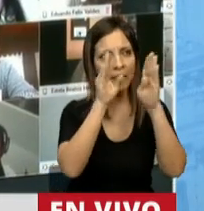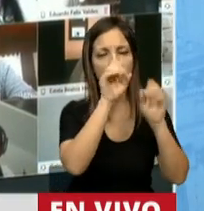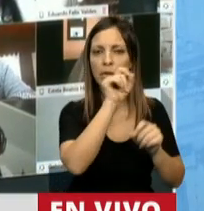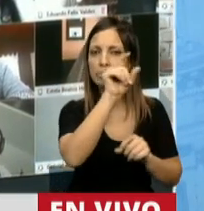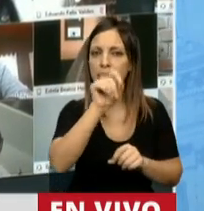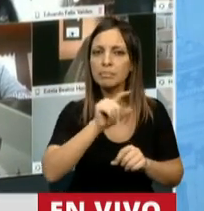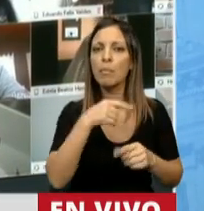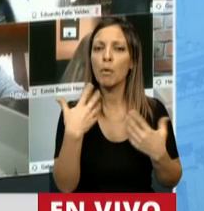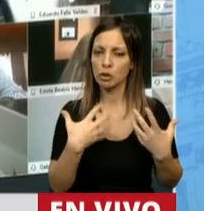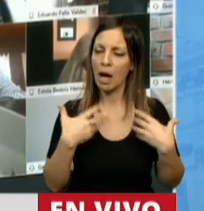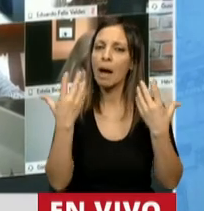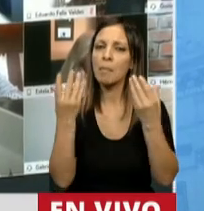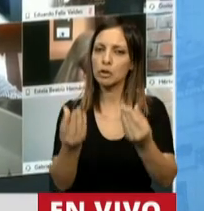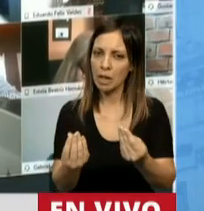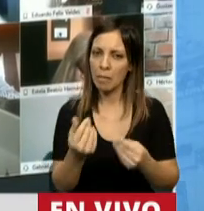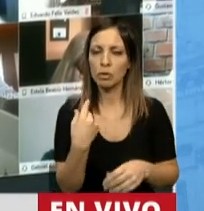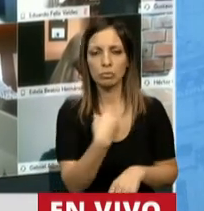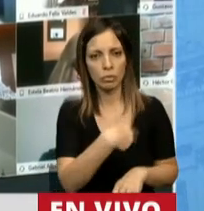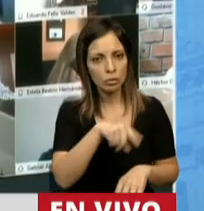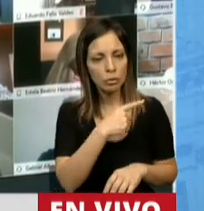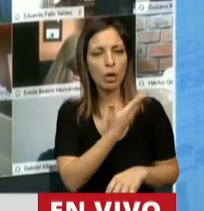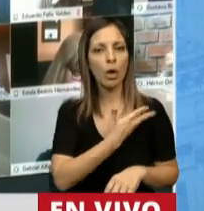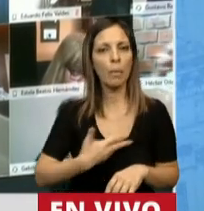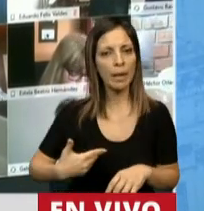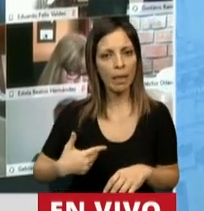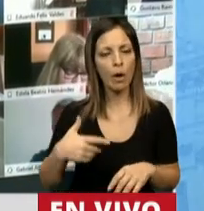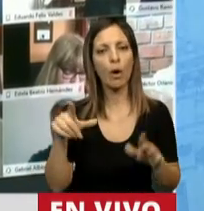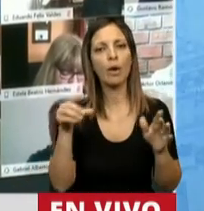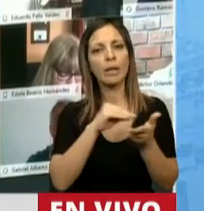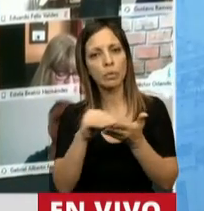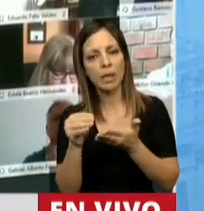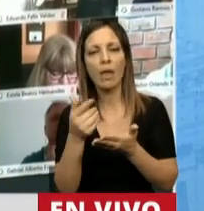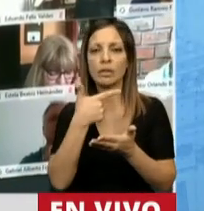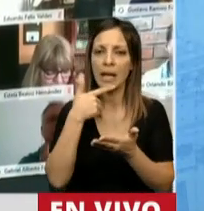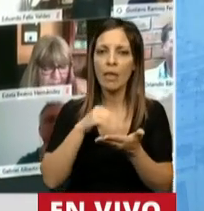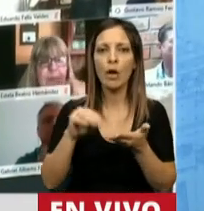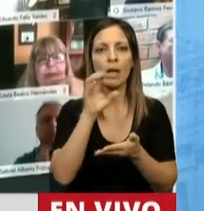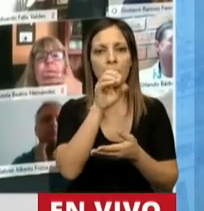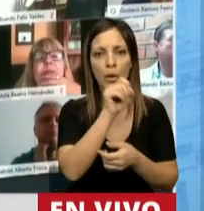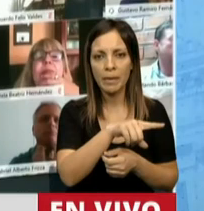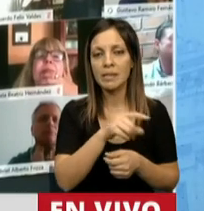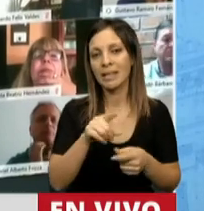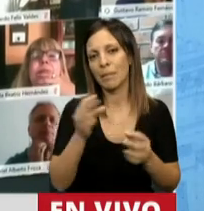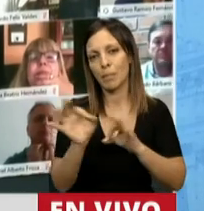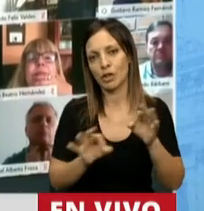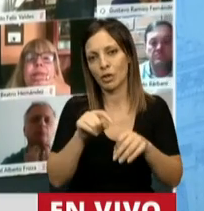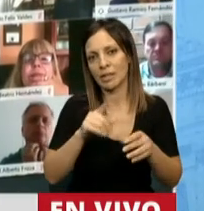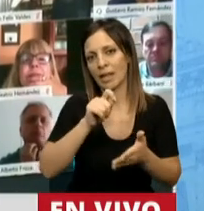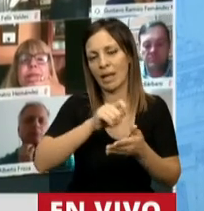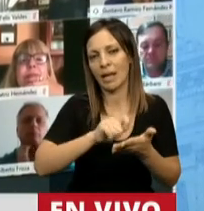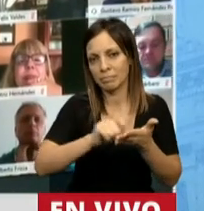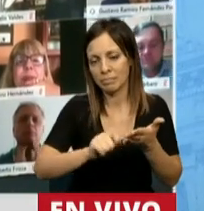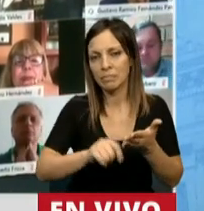apoyamos con el gobernador y los legisladores nacionales a este proyecto que encabeza Alberto Fernández y